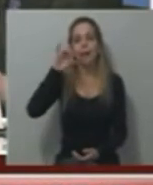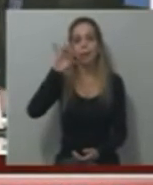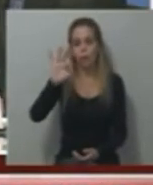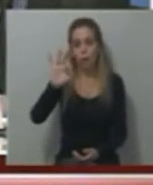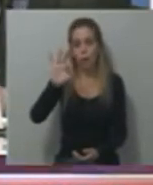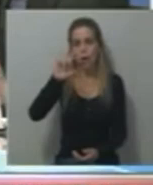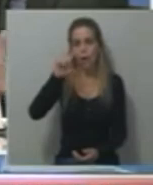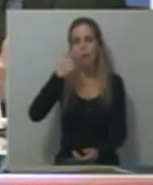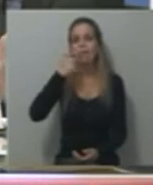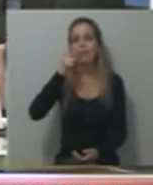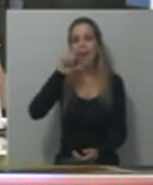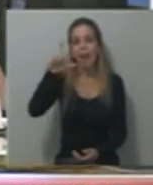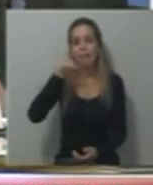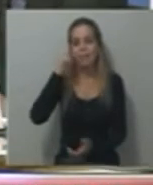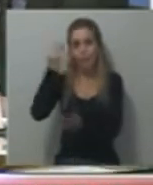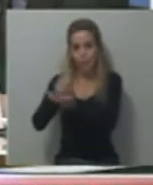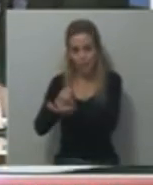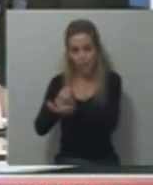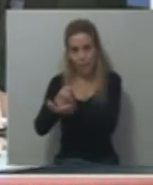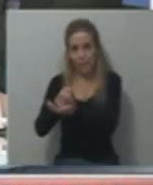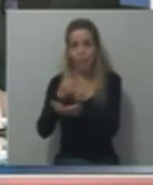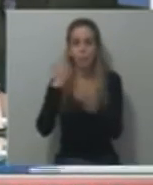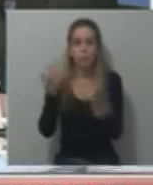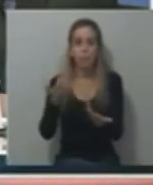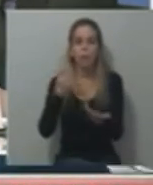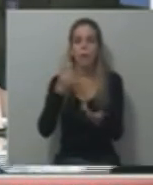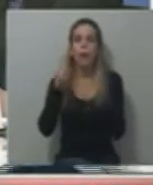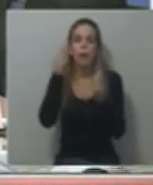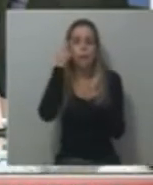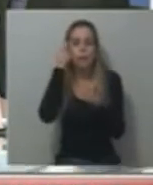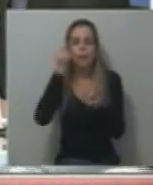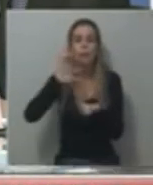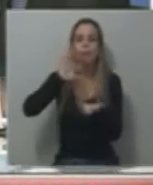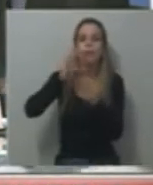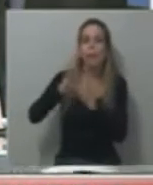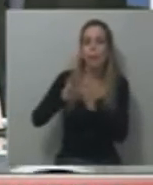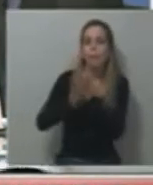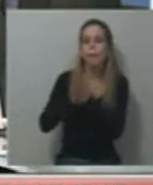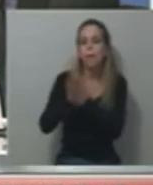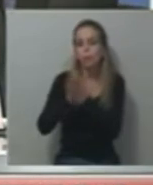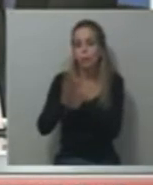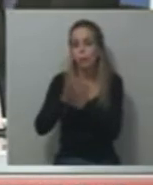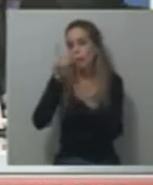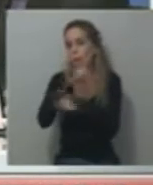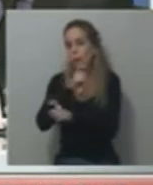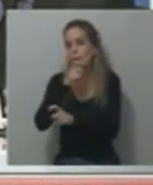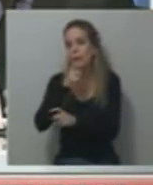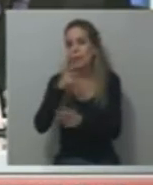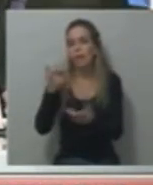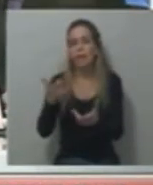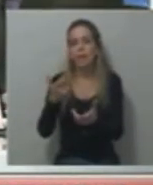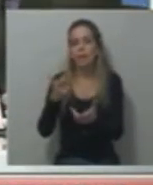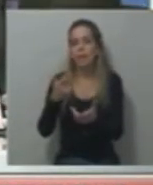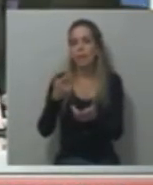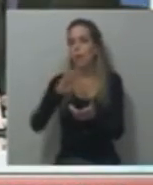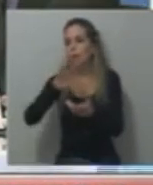Stornelli. Siempre sobre cómo hay que solucionar el tema de la inseguridad. Y, bueno, hay algunos que estaban festejando anoche, me